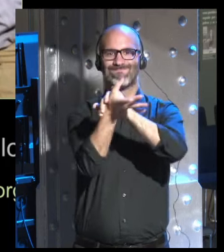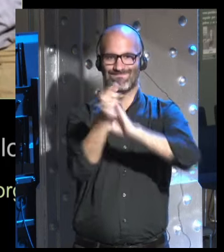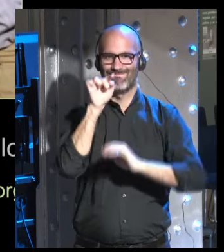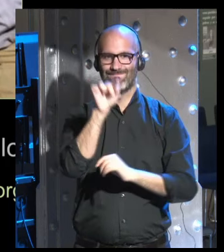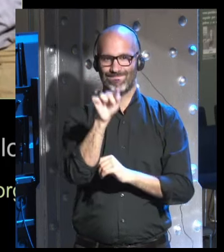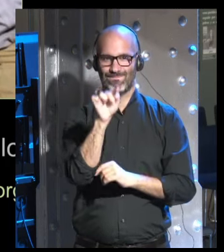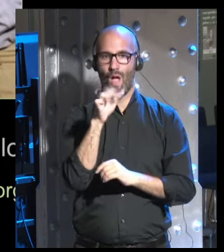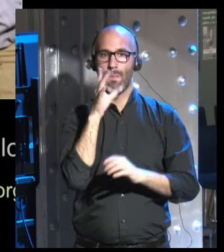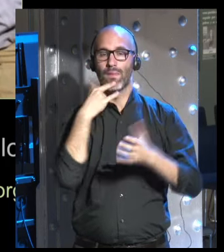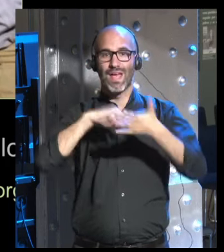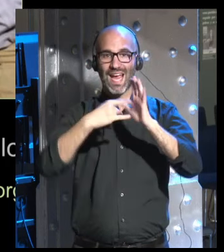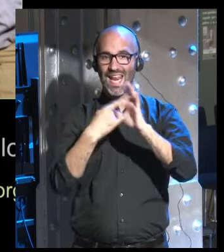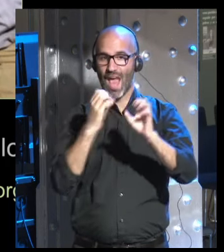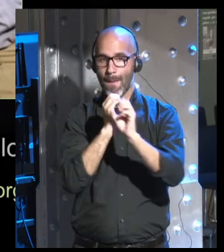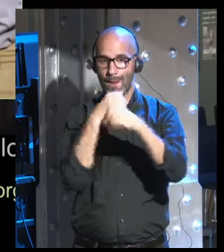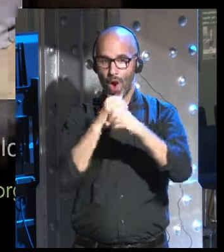ingeniería biológica